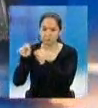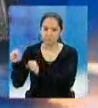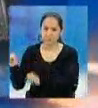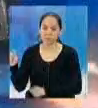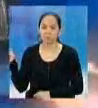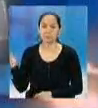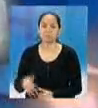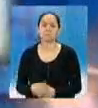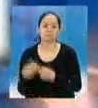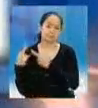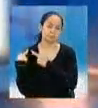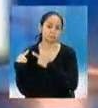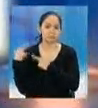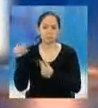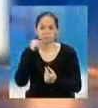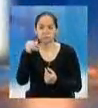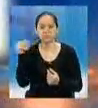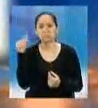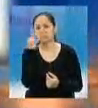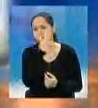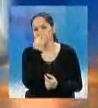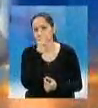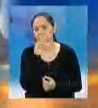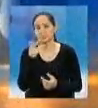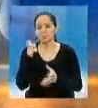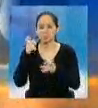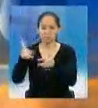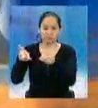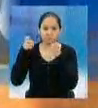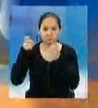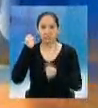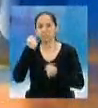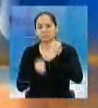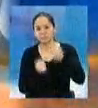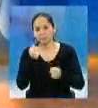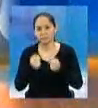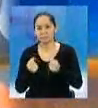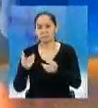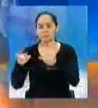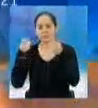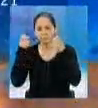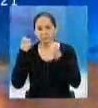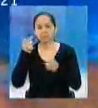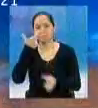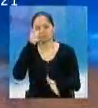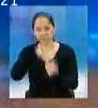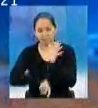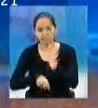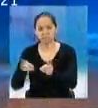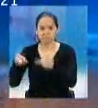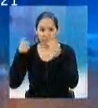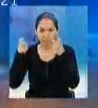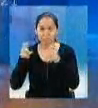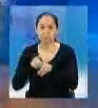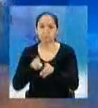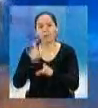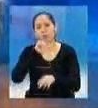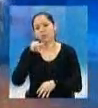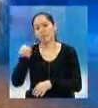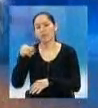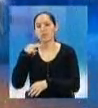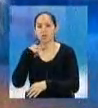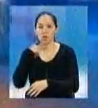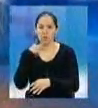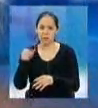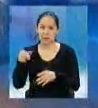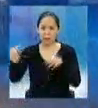Rodríguez Peralta, Luis Enrique Reyes Reyes, Roberto Carlos Rodríguez Mazariegos, Jorge Alberto García Herrera y Víctor